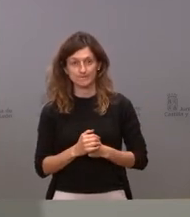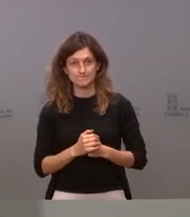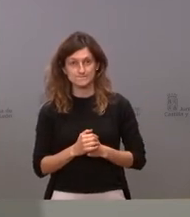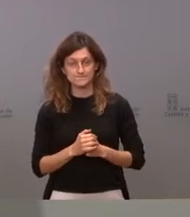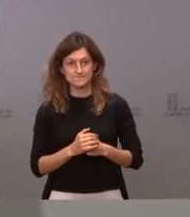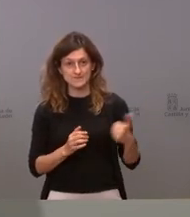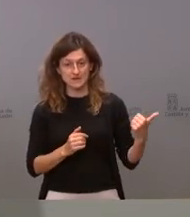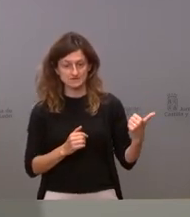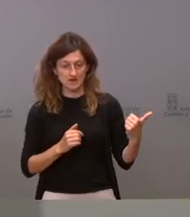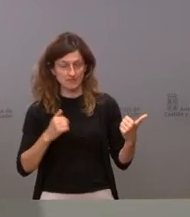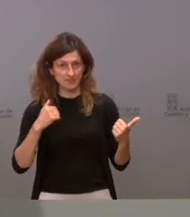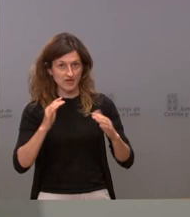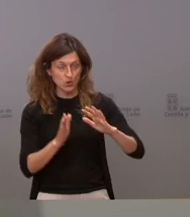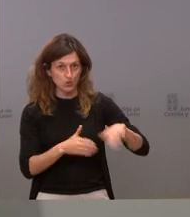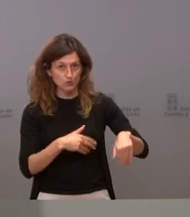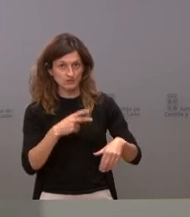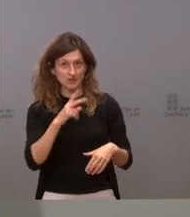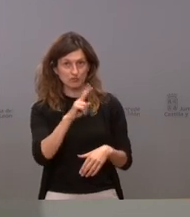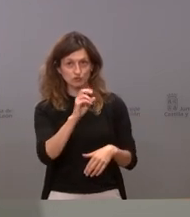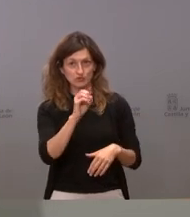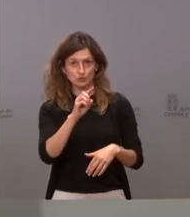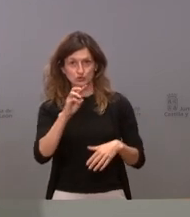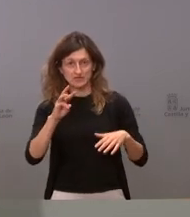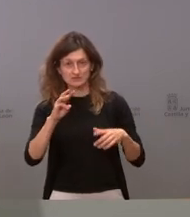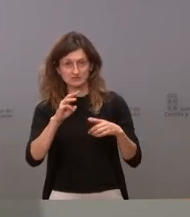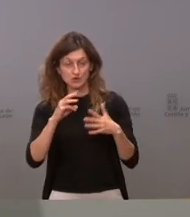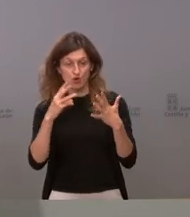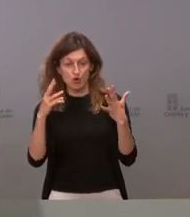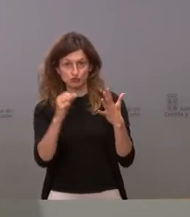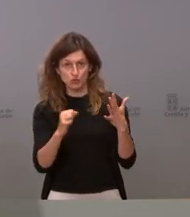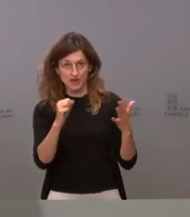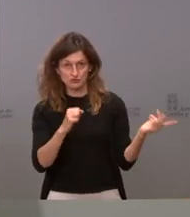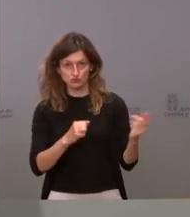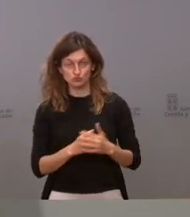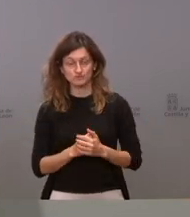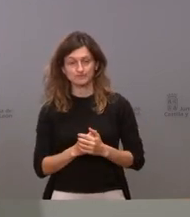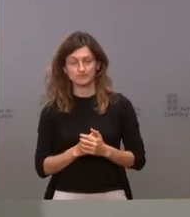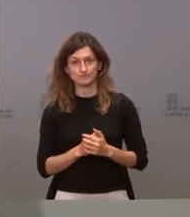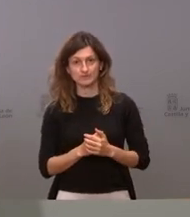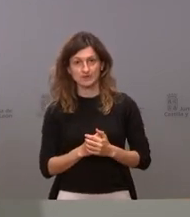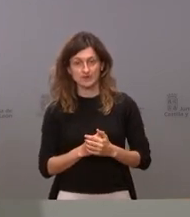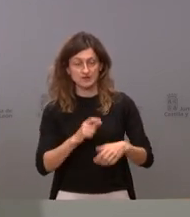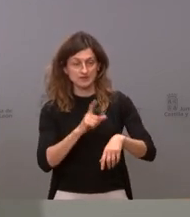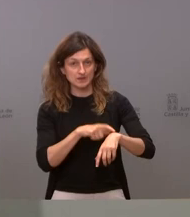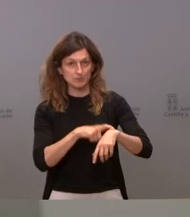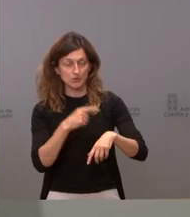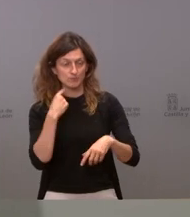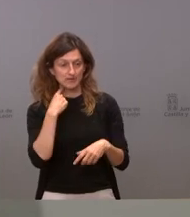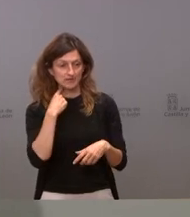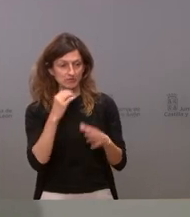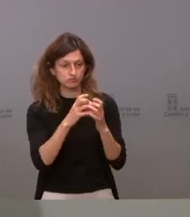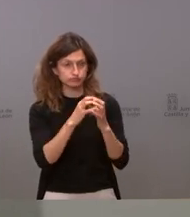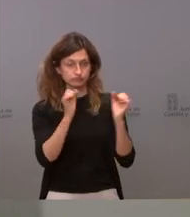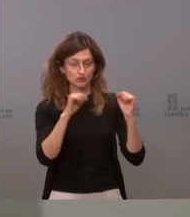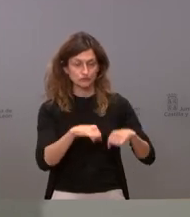desde la última versión de 2013 ocho años por tanto el tiempo que se ha perdido en encontrar ese consenso